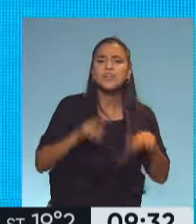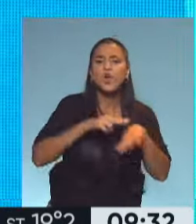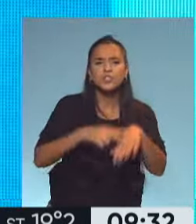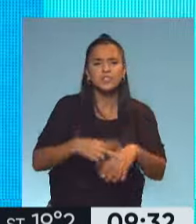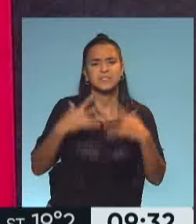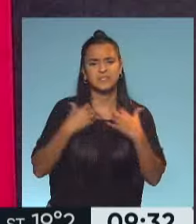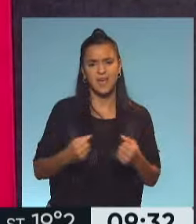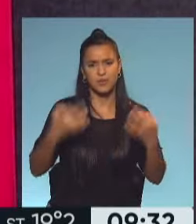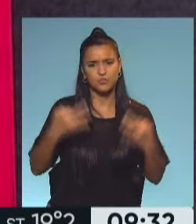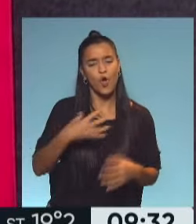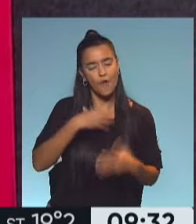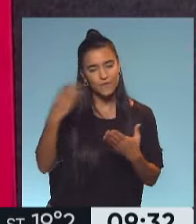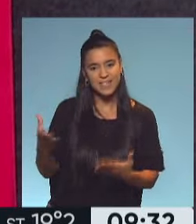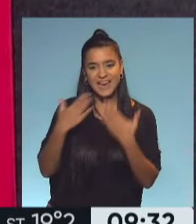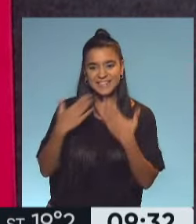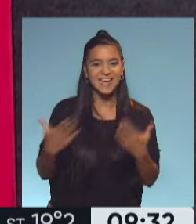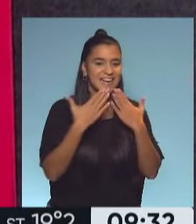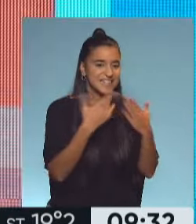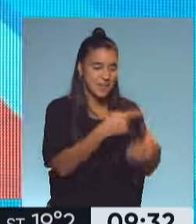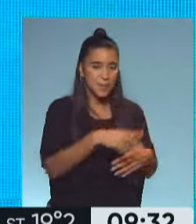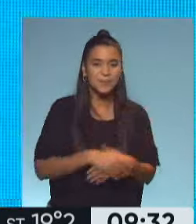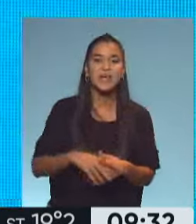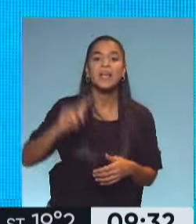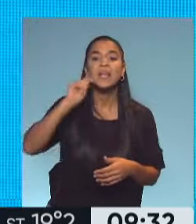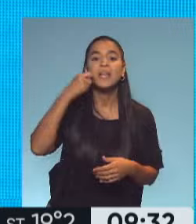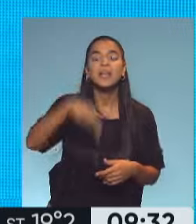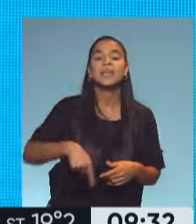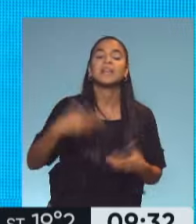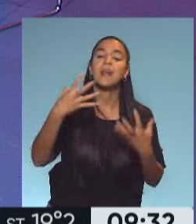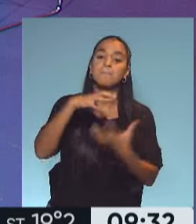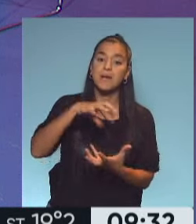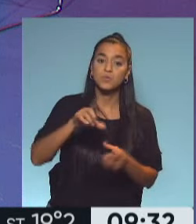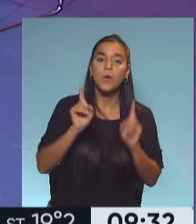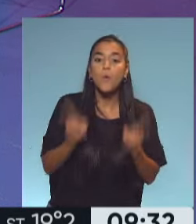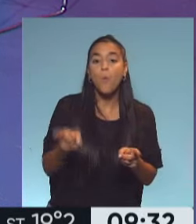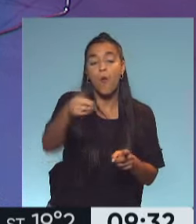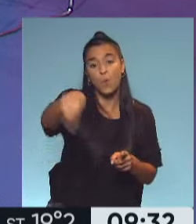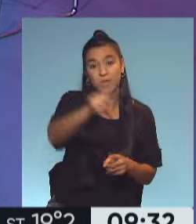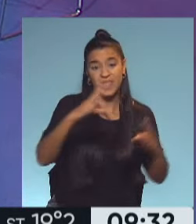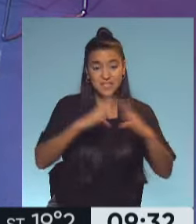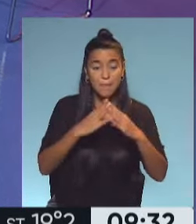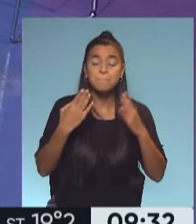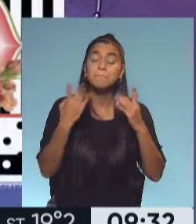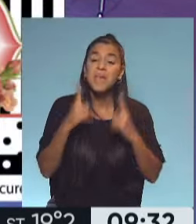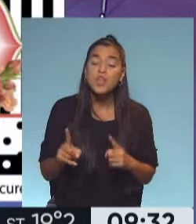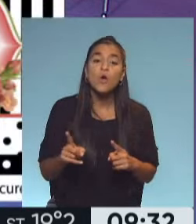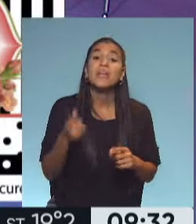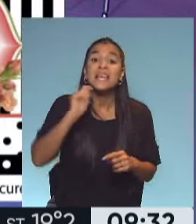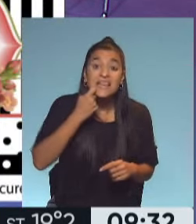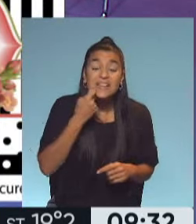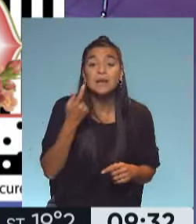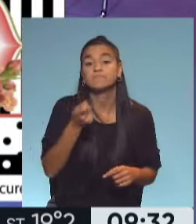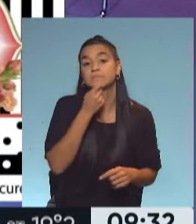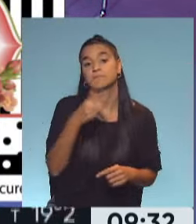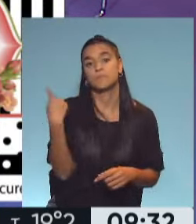sanos confiables. Gracias Hernán. Gracias a vos, Nati. Que tengas una linda Pascua igual que todos ustedes en casa. Pero sobre todo va a ser linda si nos